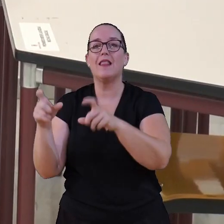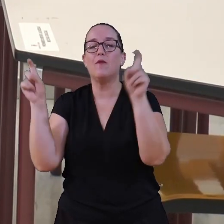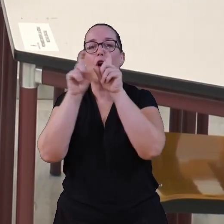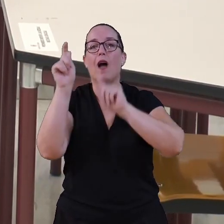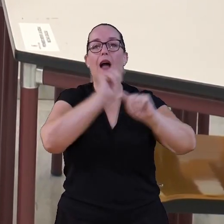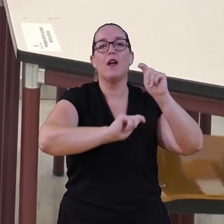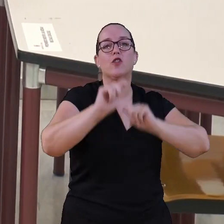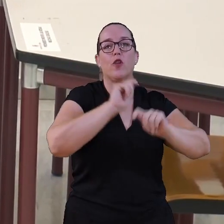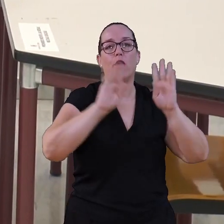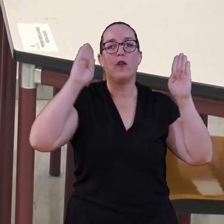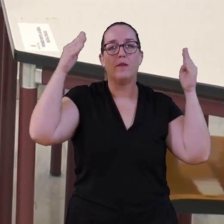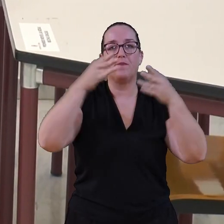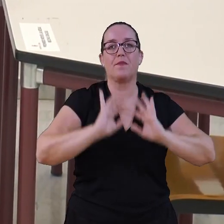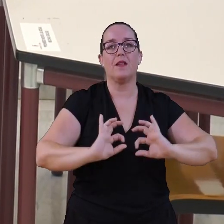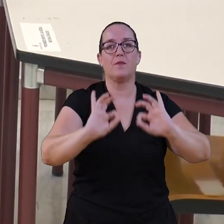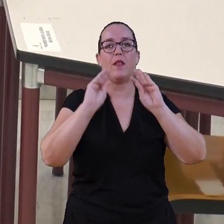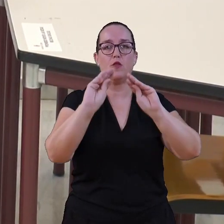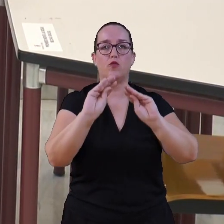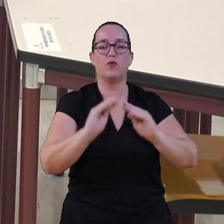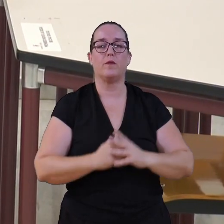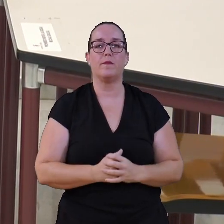que se dirige esta convocatoria de subvenciones.